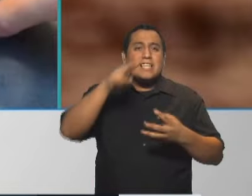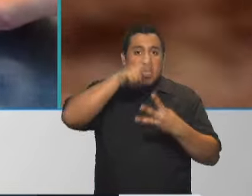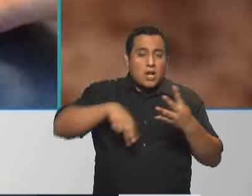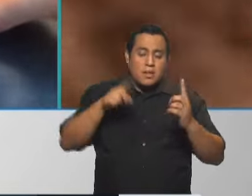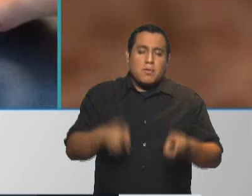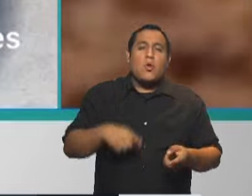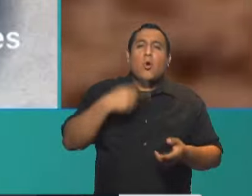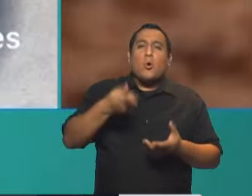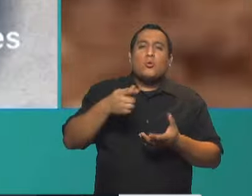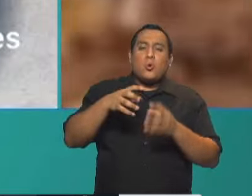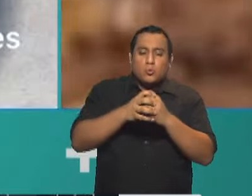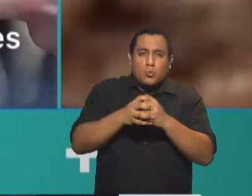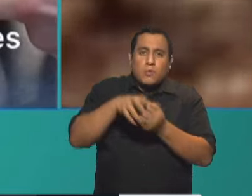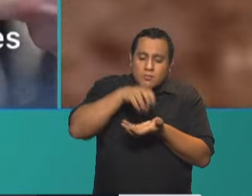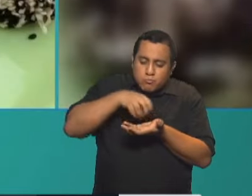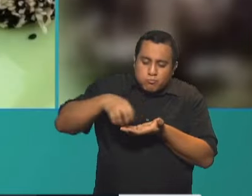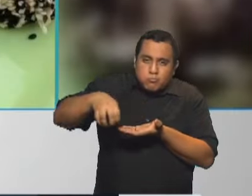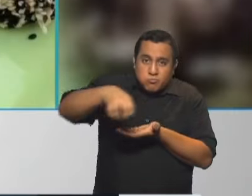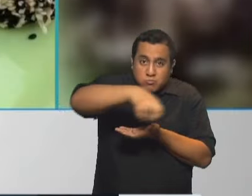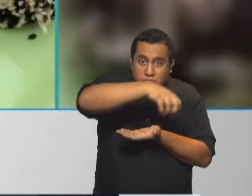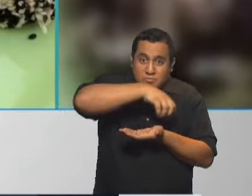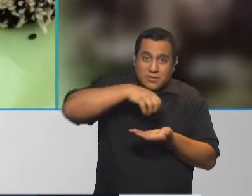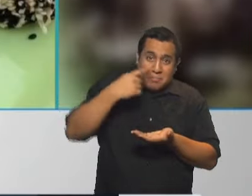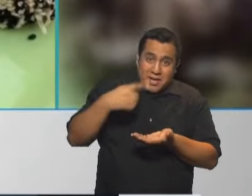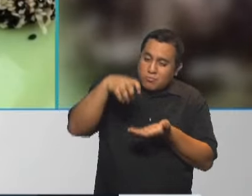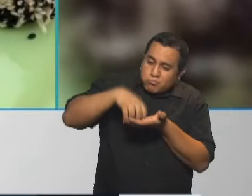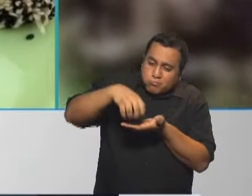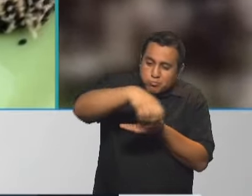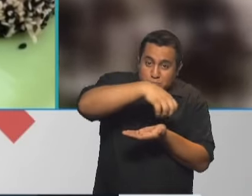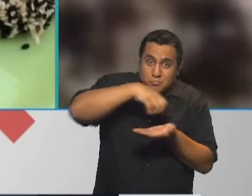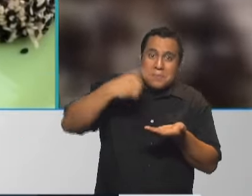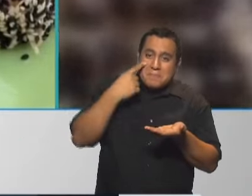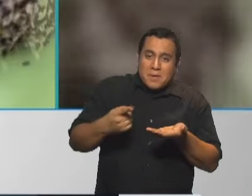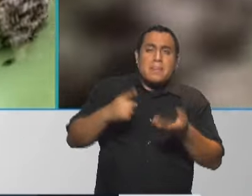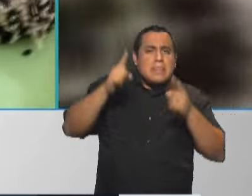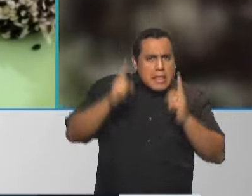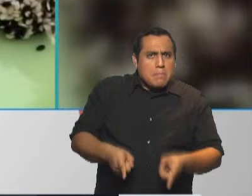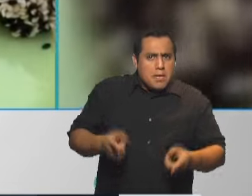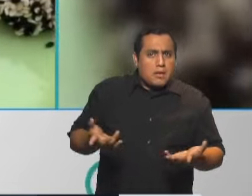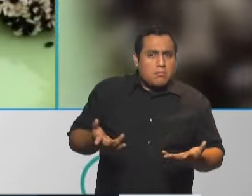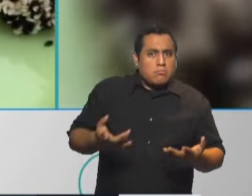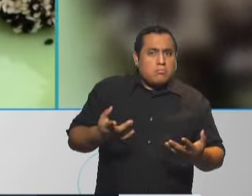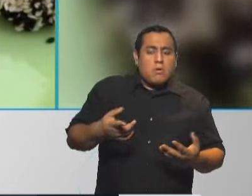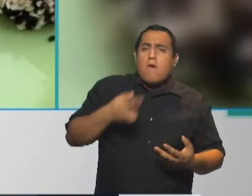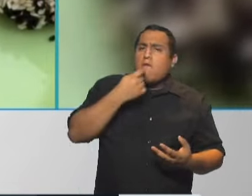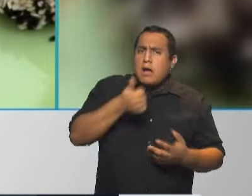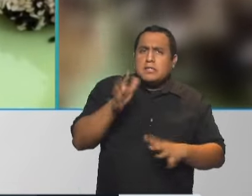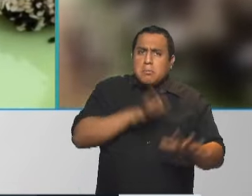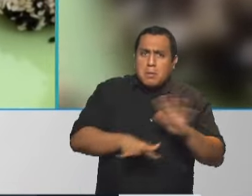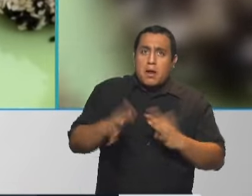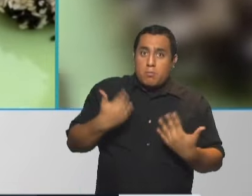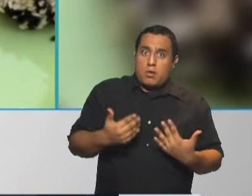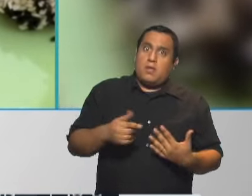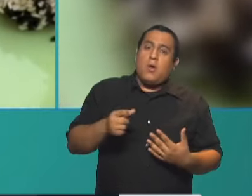las trufas que también me dice producción que tenemos otra receta plus de trufas que ahí las vemos también son muy sencillas de hacer y son